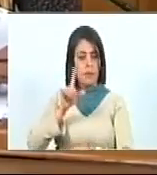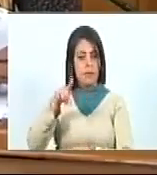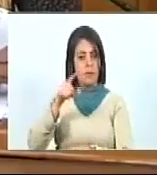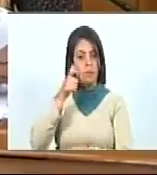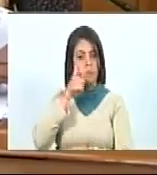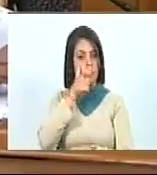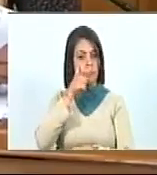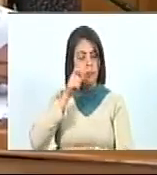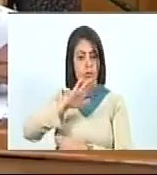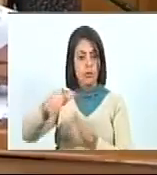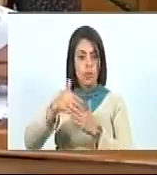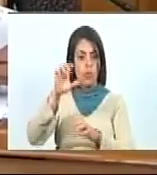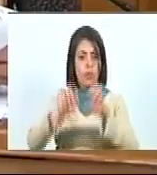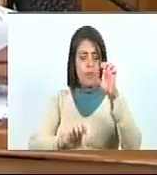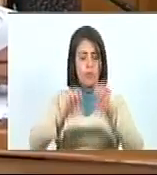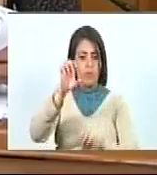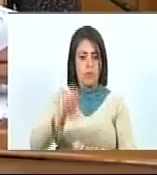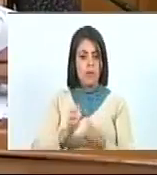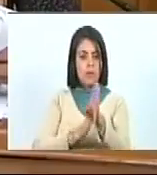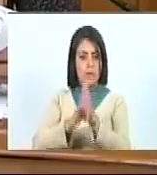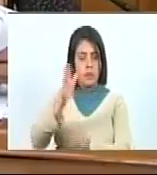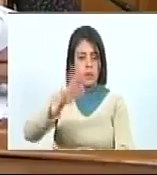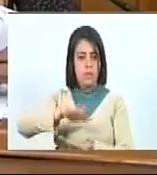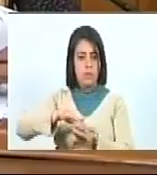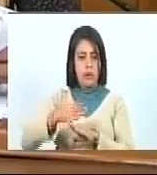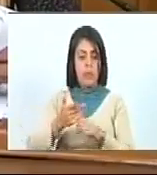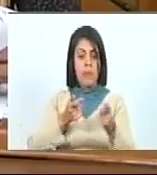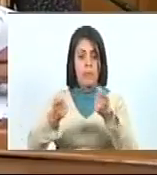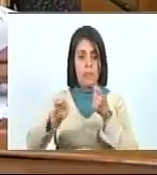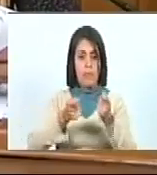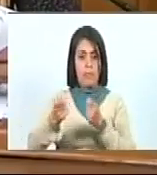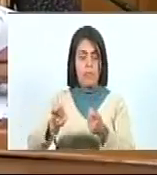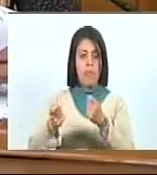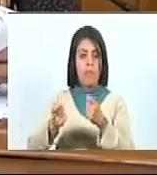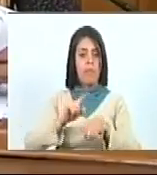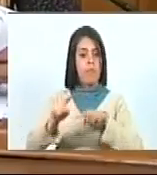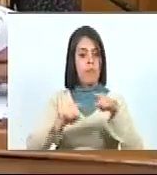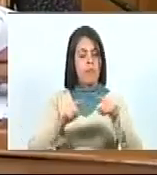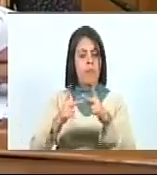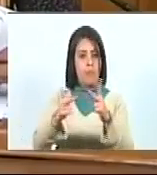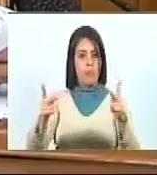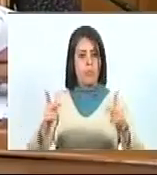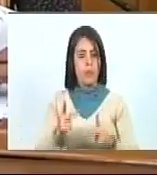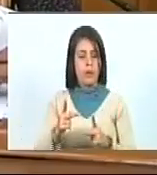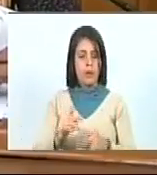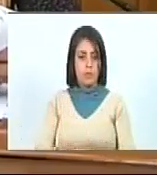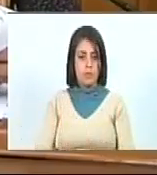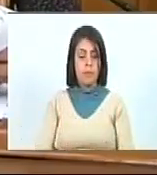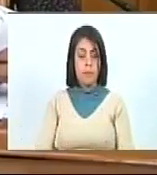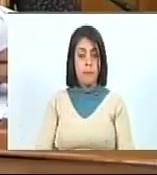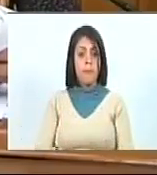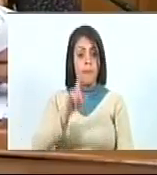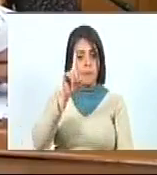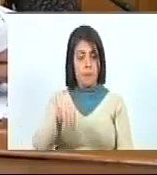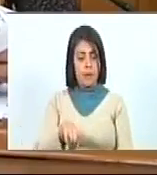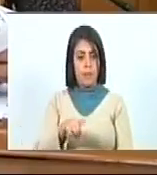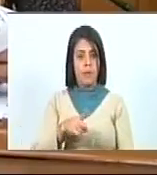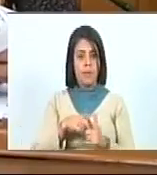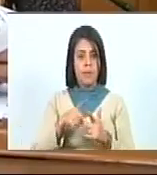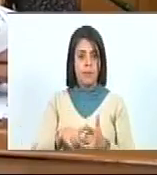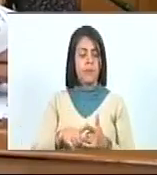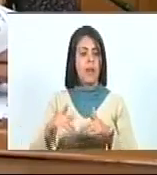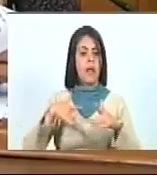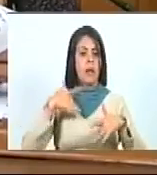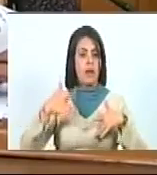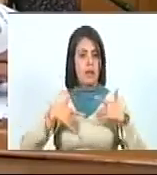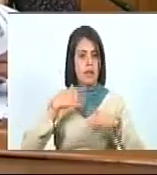supervisión, evaluación, seguimiento y control de la gestión pública y popular, así como de las